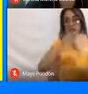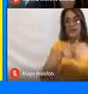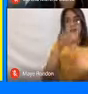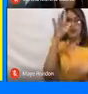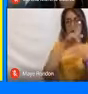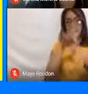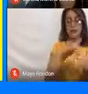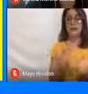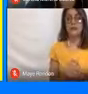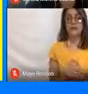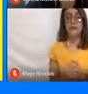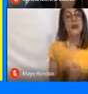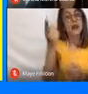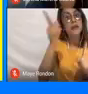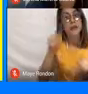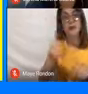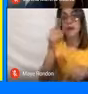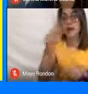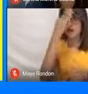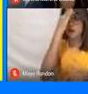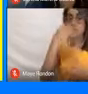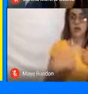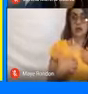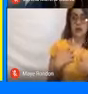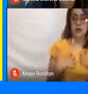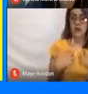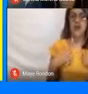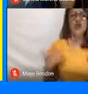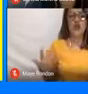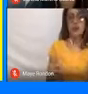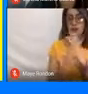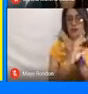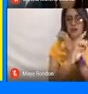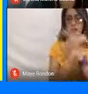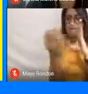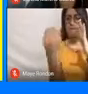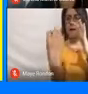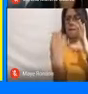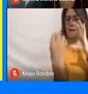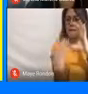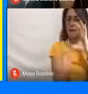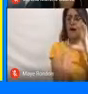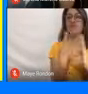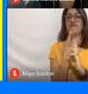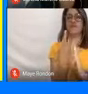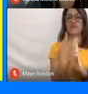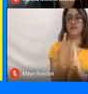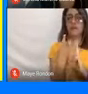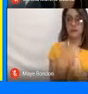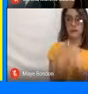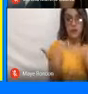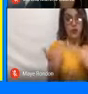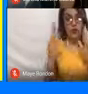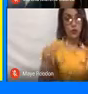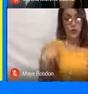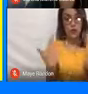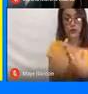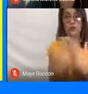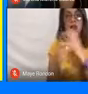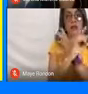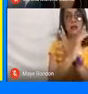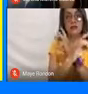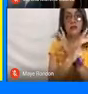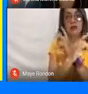También los invito a escribir sus inquietudes en el chat, las cuales serán resueltas en el transcurso de la sesión. En el chat nos